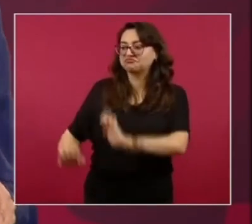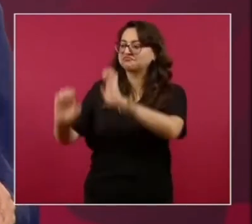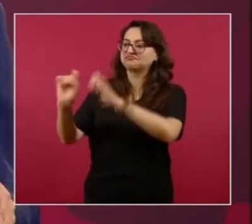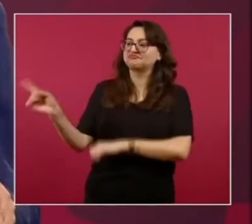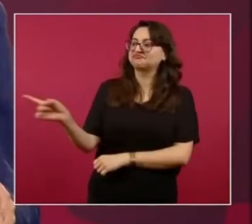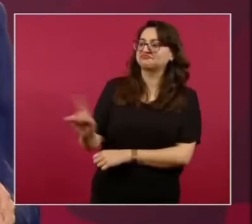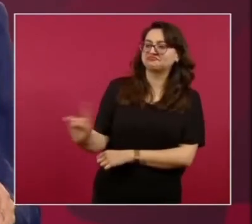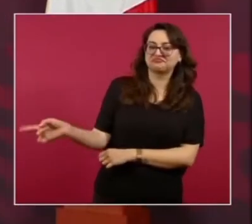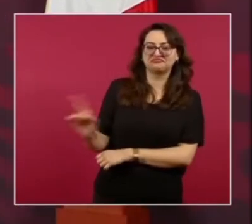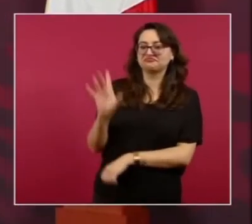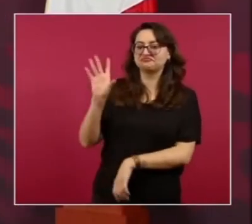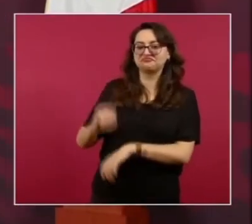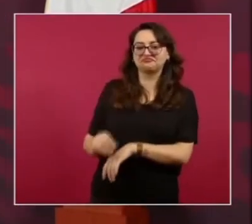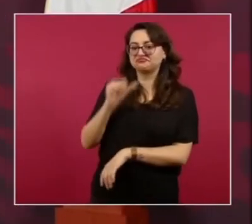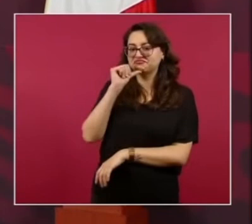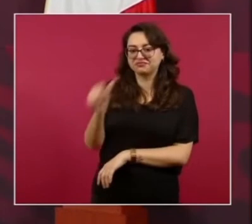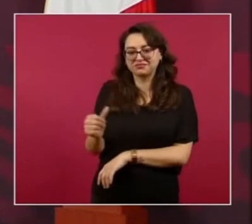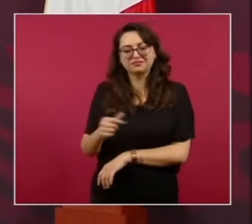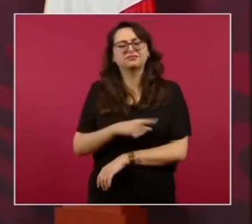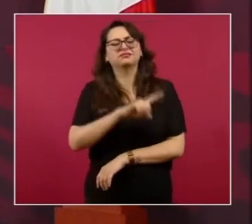instalación De un cuartel